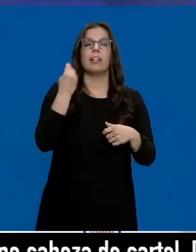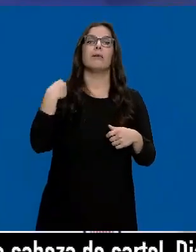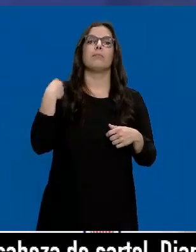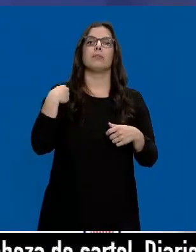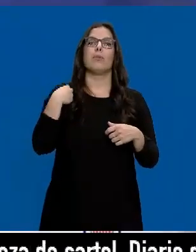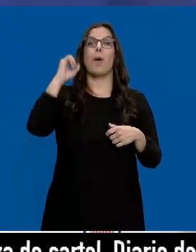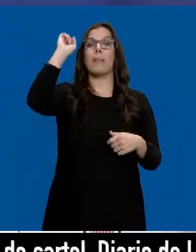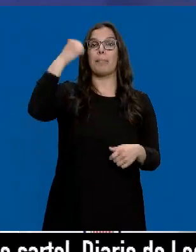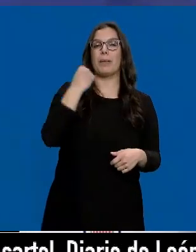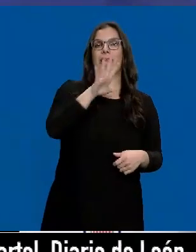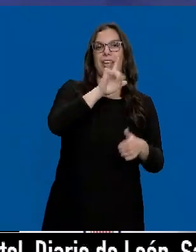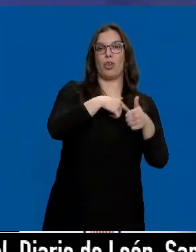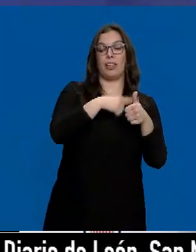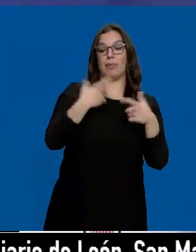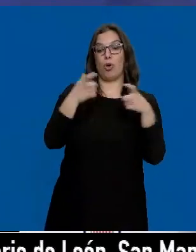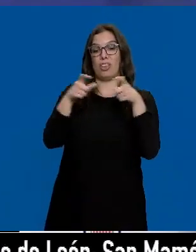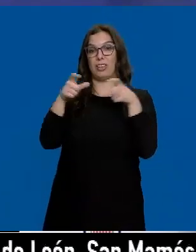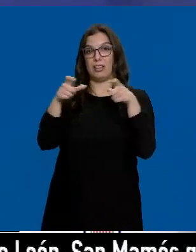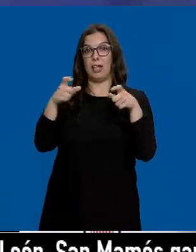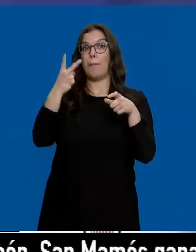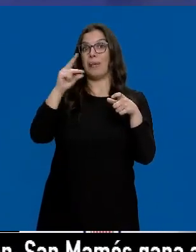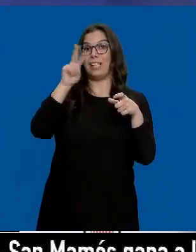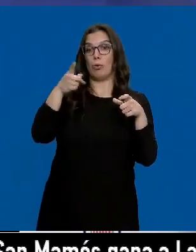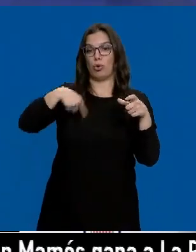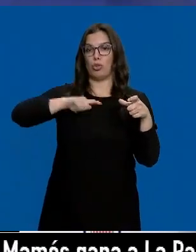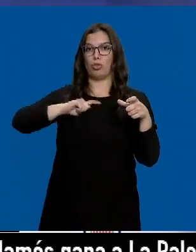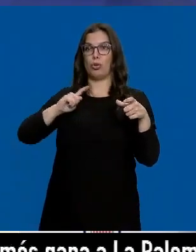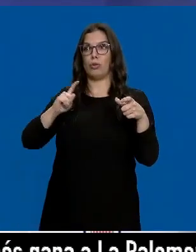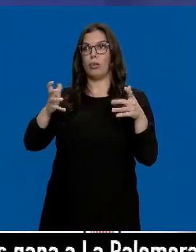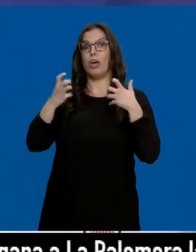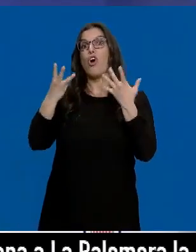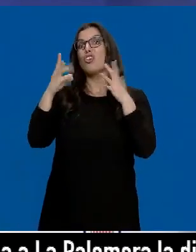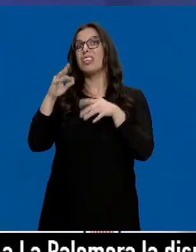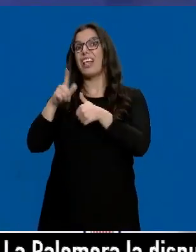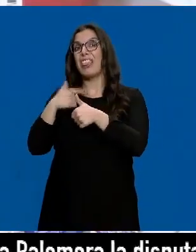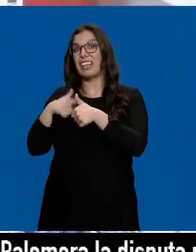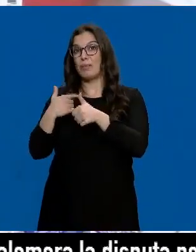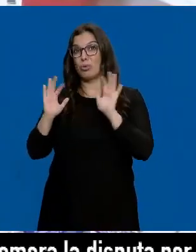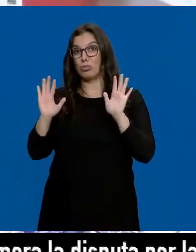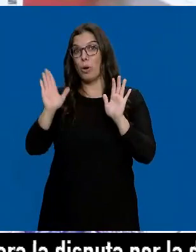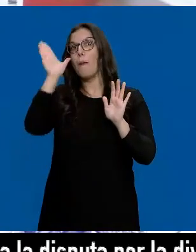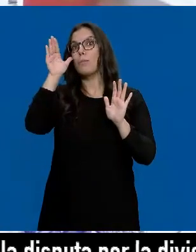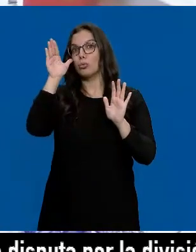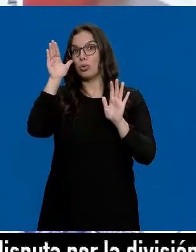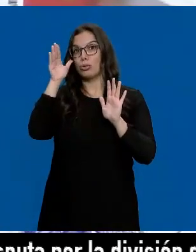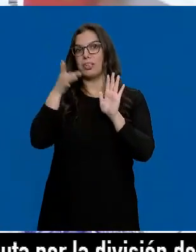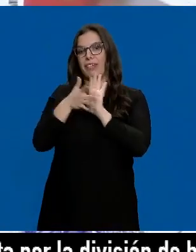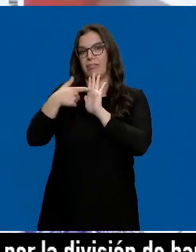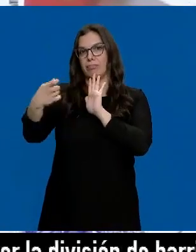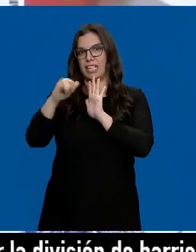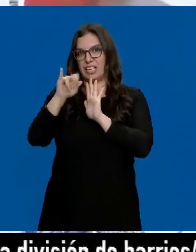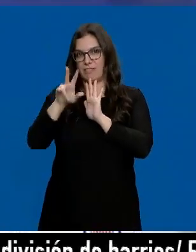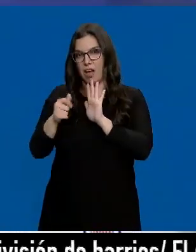céntimos. Y un décimo de Navidad de 20 euros nos llevamos 80 céntimos brutos. Tienes que quitar el IVA,